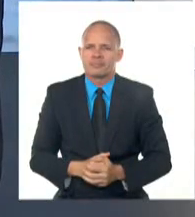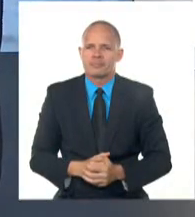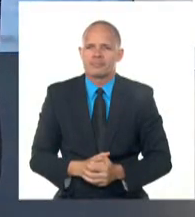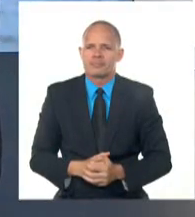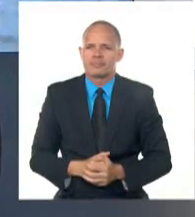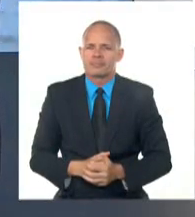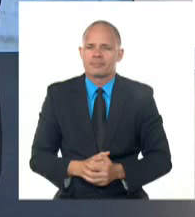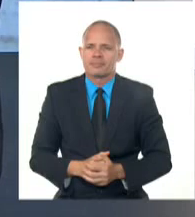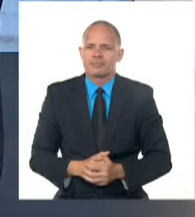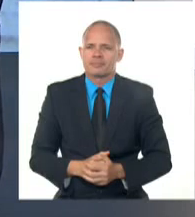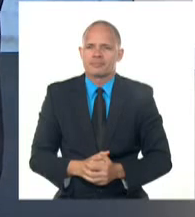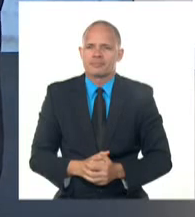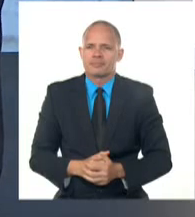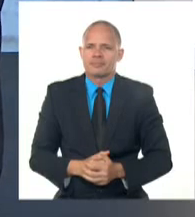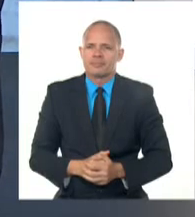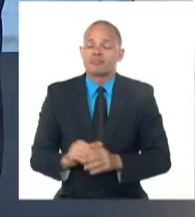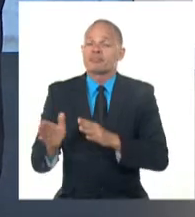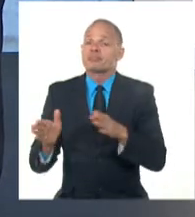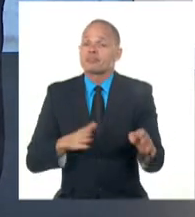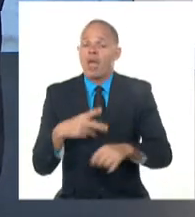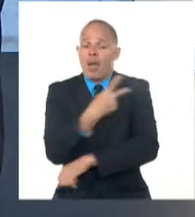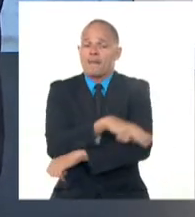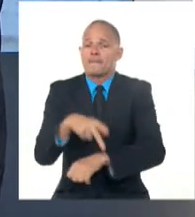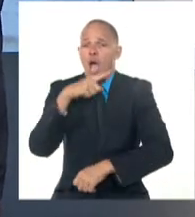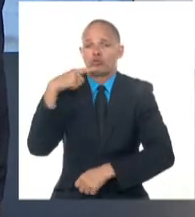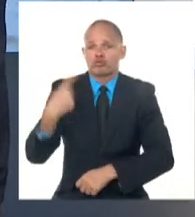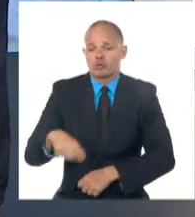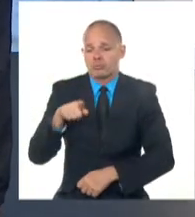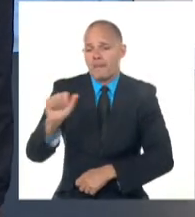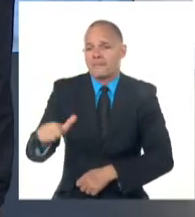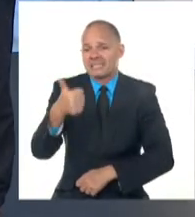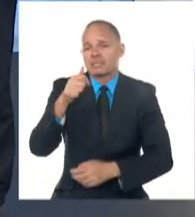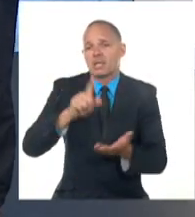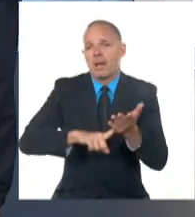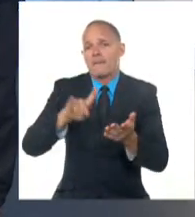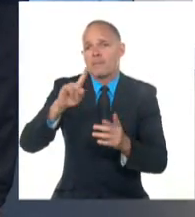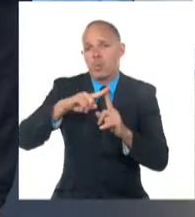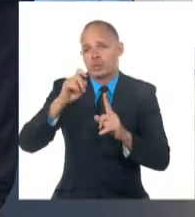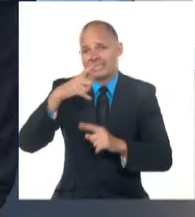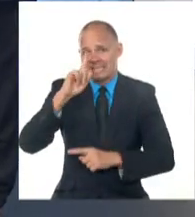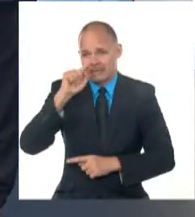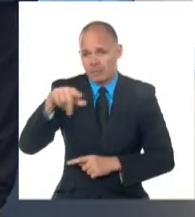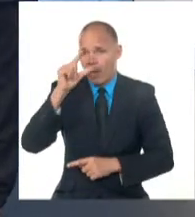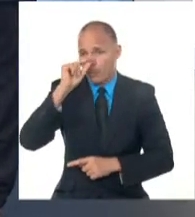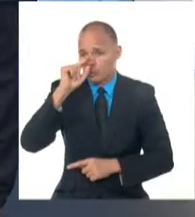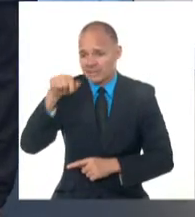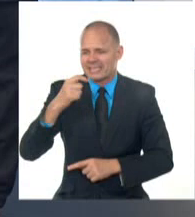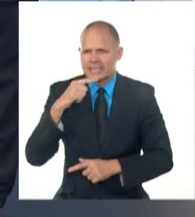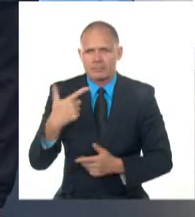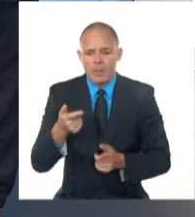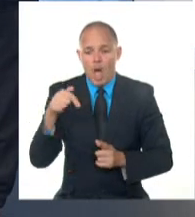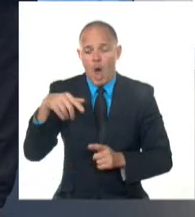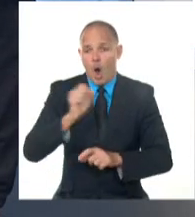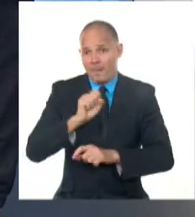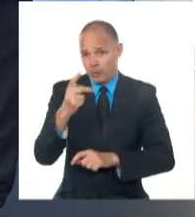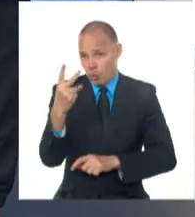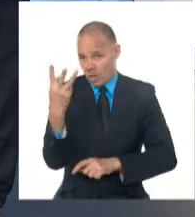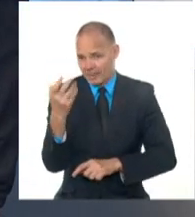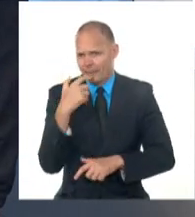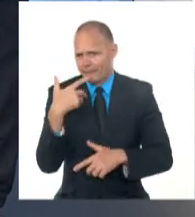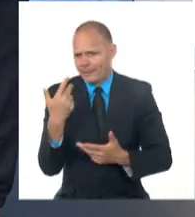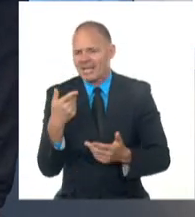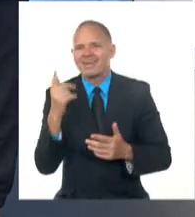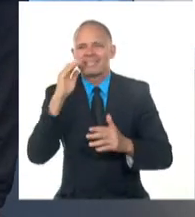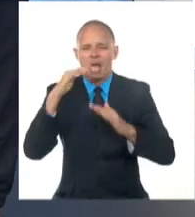El presidente Vladimir Putin calificó de atentado terrorista el ataque al puente de Crimea ocurrido en la madrugada de este lunes. El jefe de Estado ruso